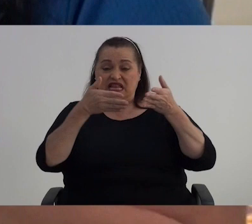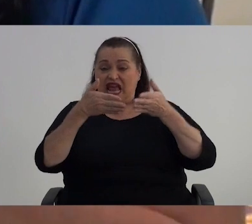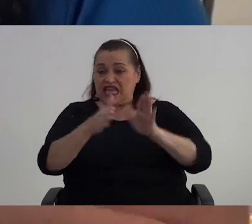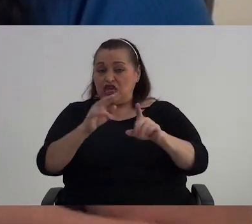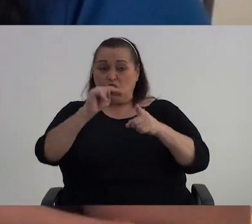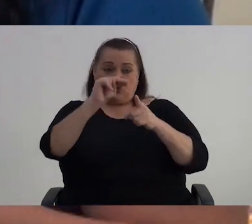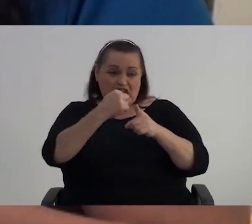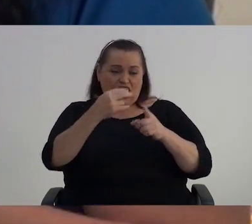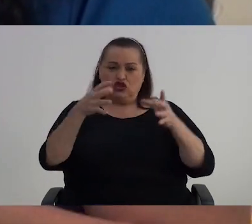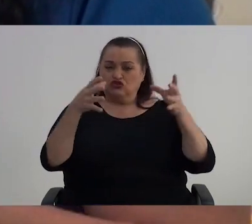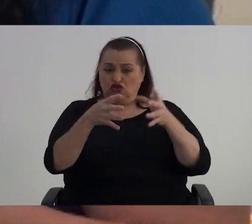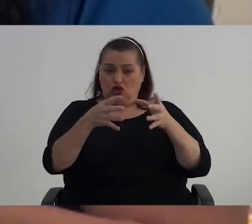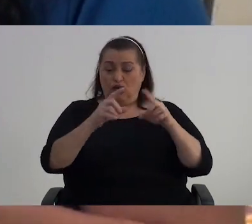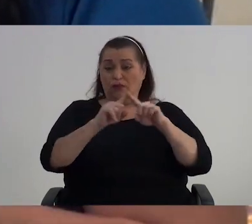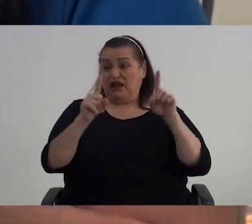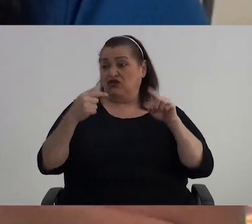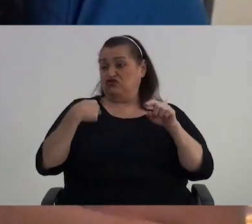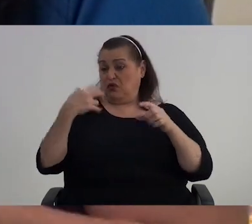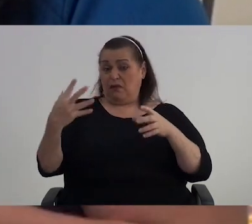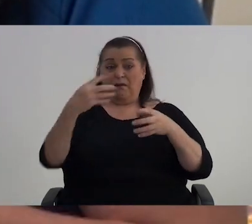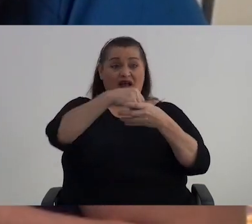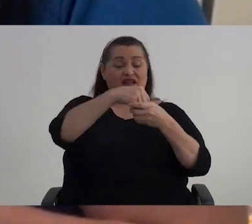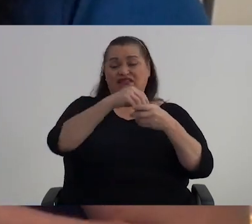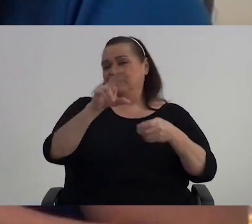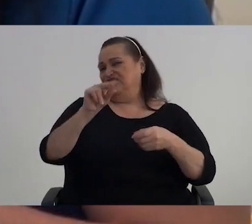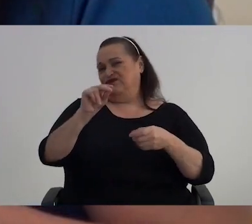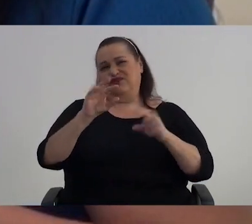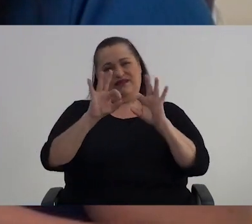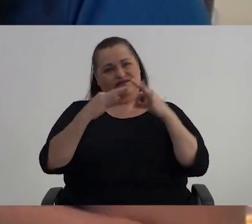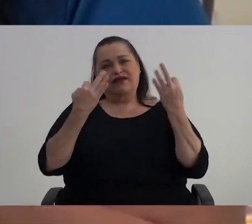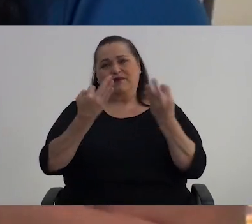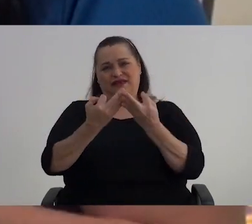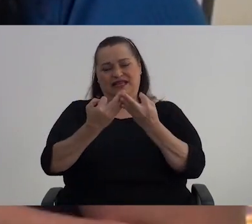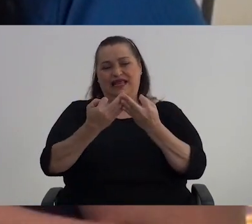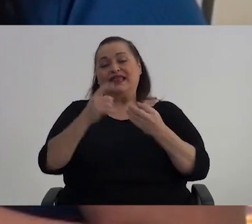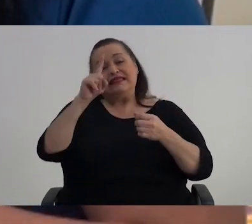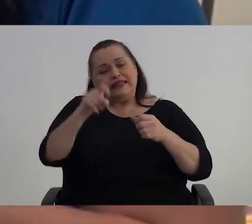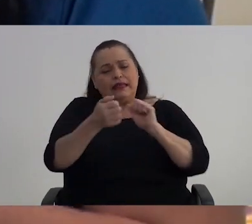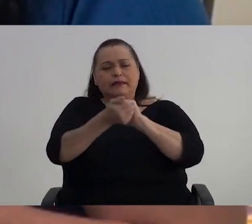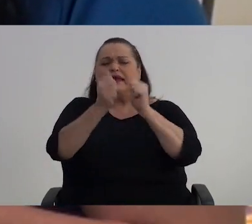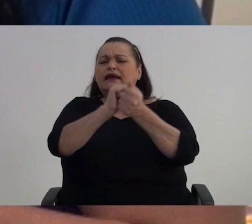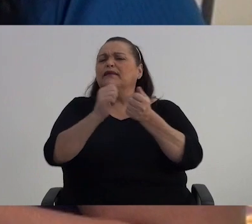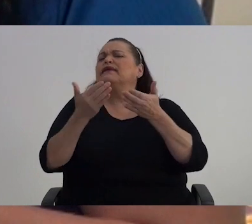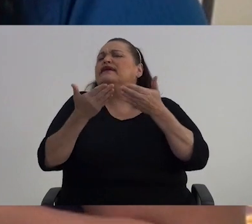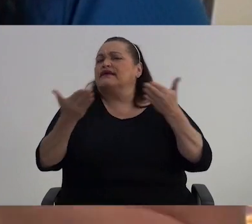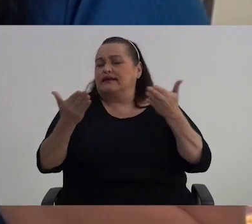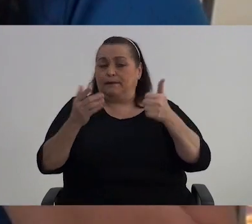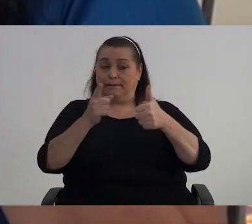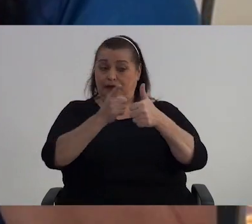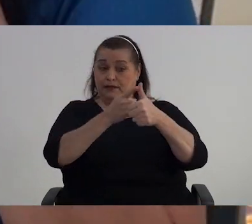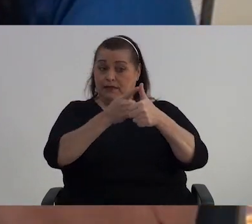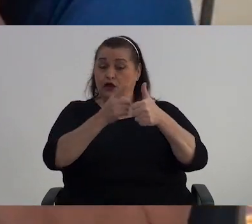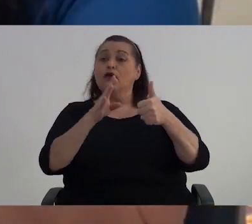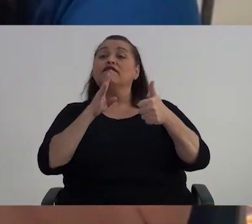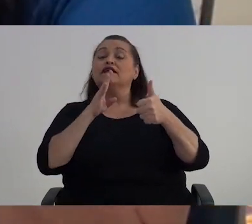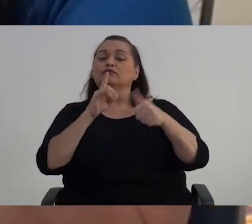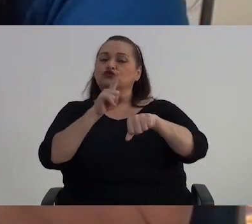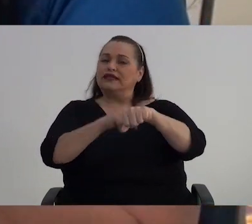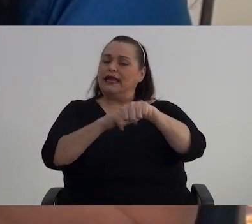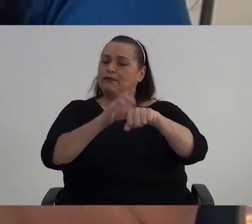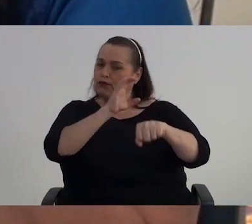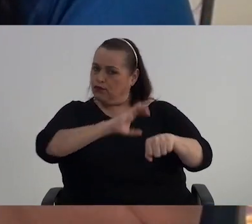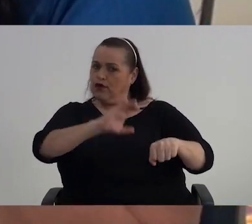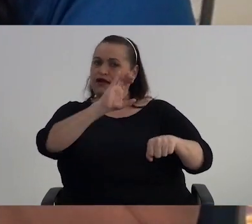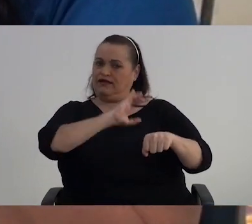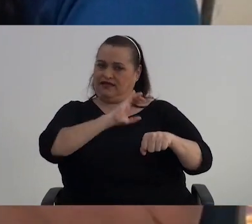con mis hijos, con mis nietos Pero resulta que yo no soy parte de esa familia Entonces, ¿qué debemos cambiar? Primero, hablamos de tiempo de